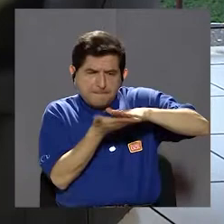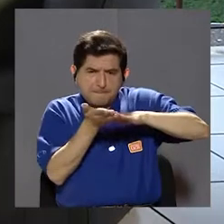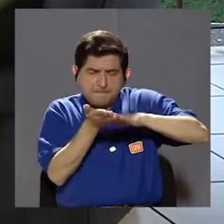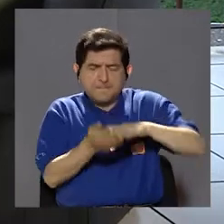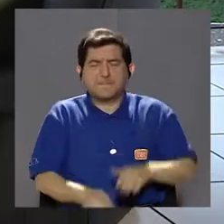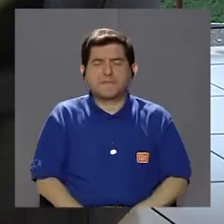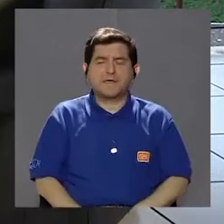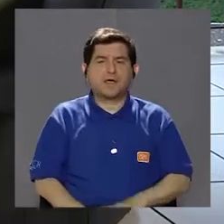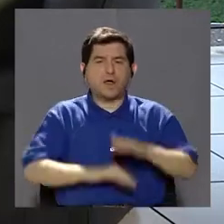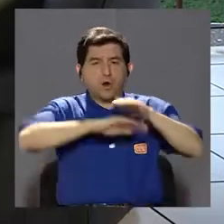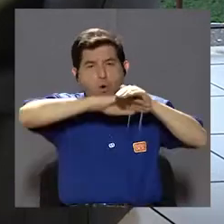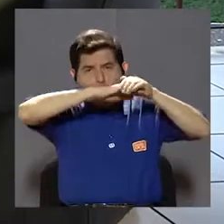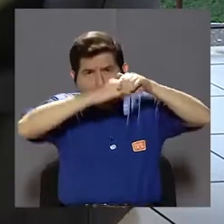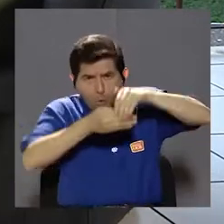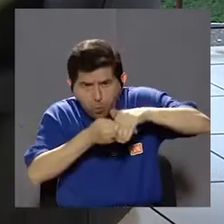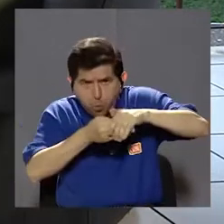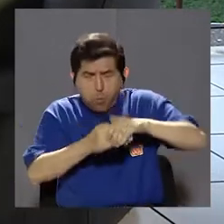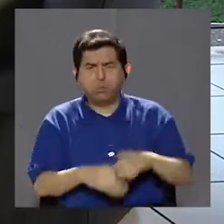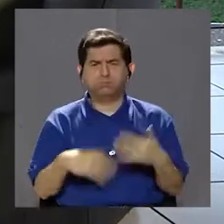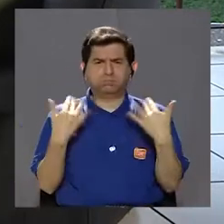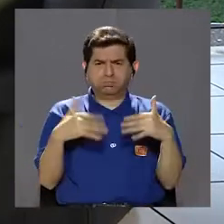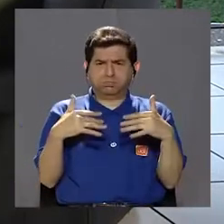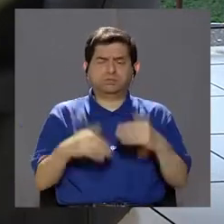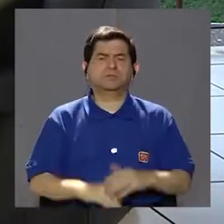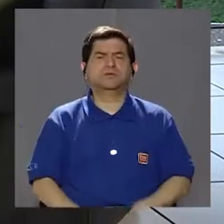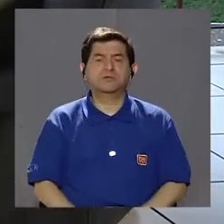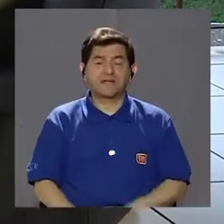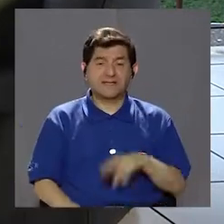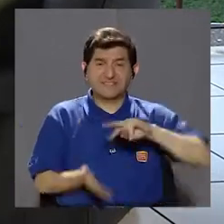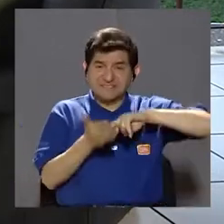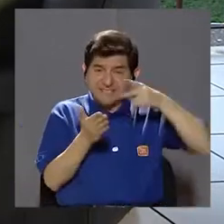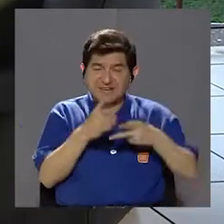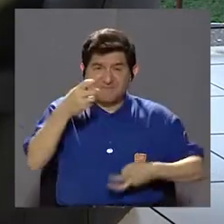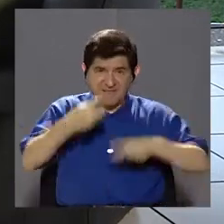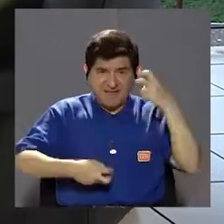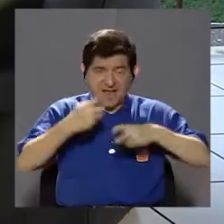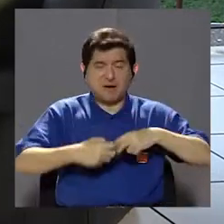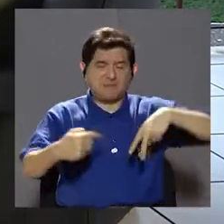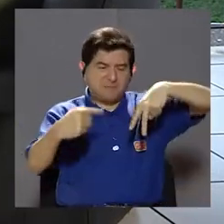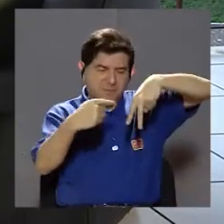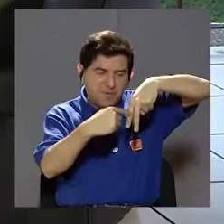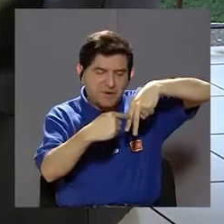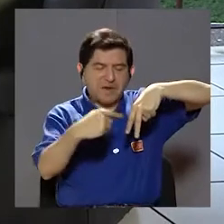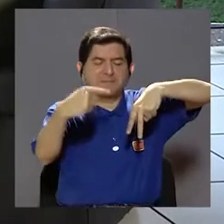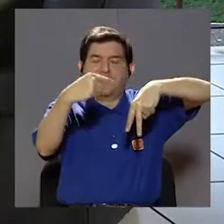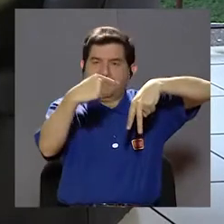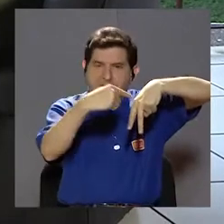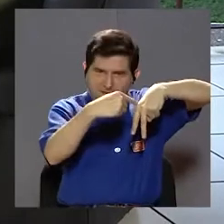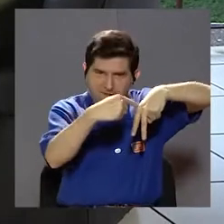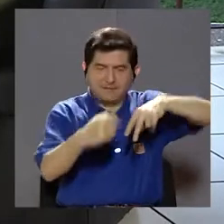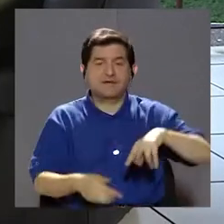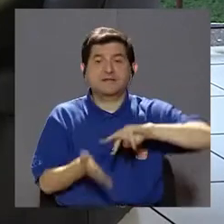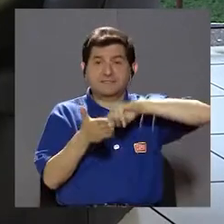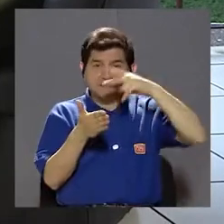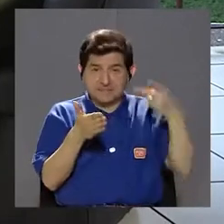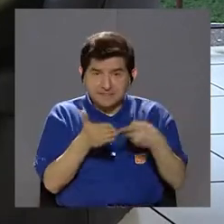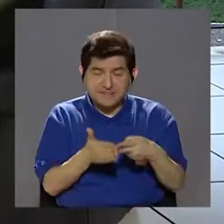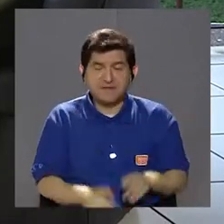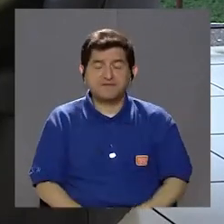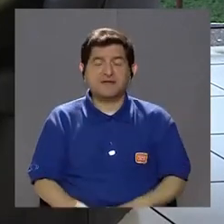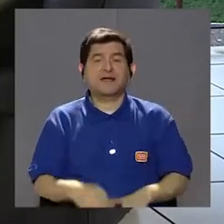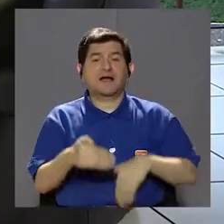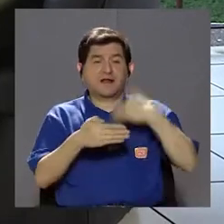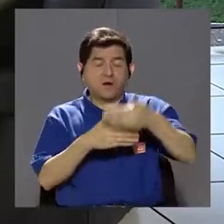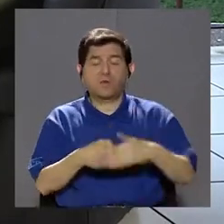o un pie cóncavo, que sería con una curva en exceso, entonces va a producir problemas en la rodilla, problemas en la cadera, eso me puede